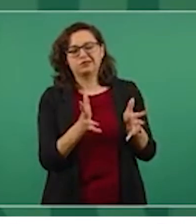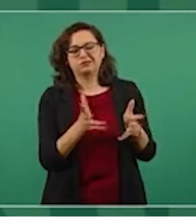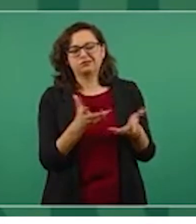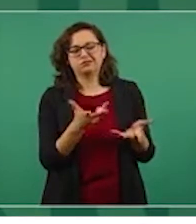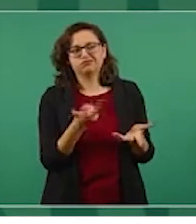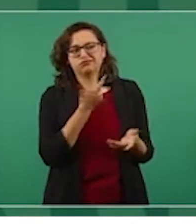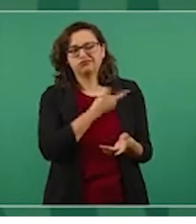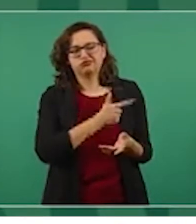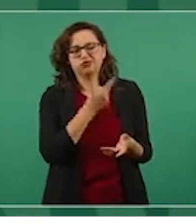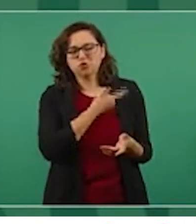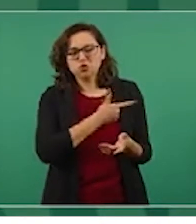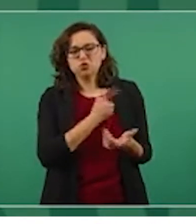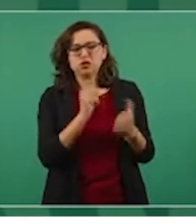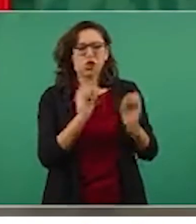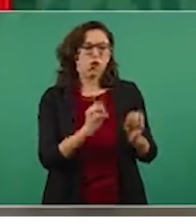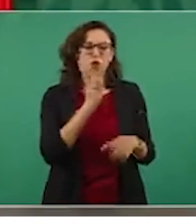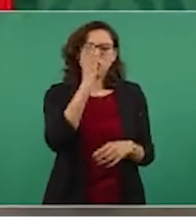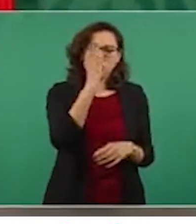suele pasar,